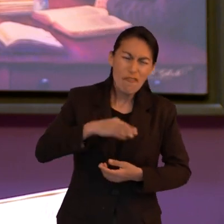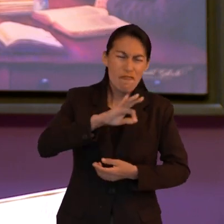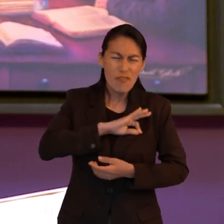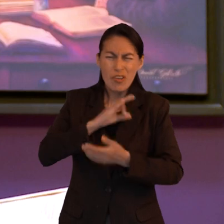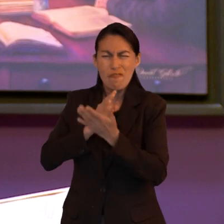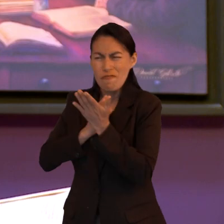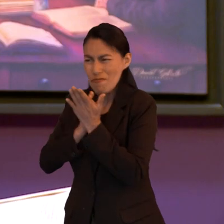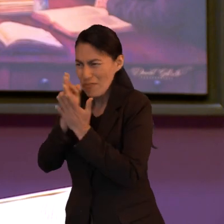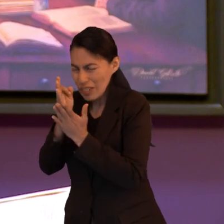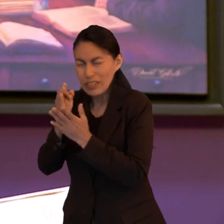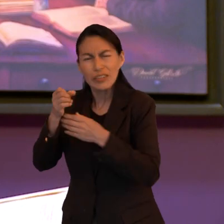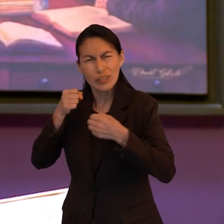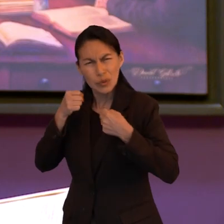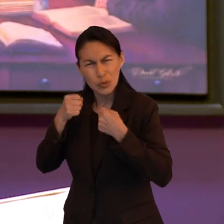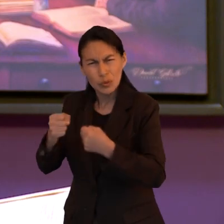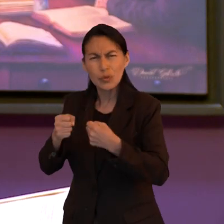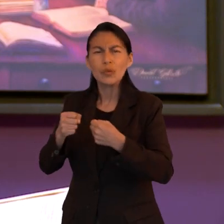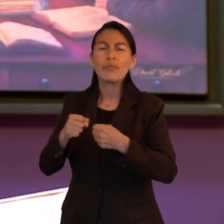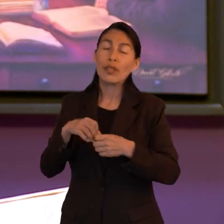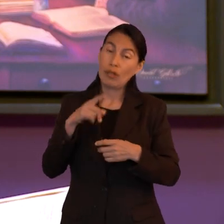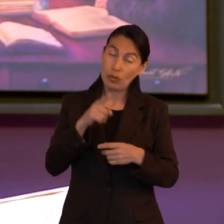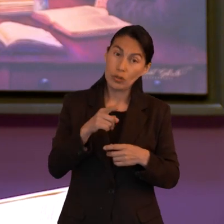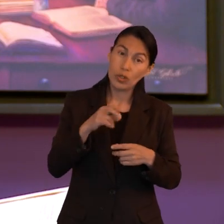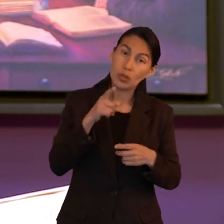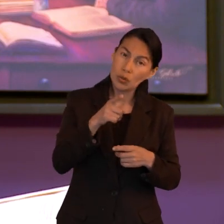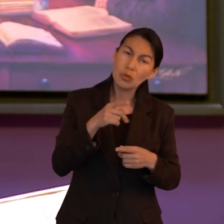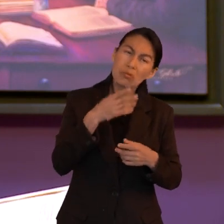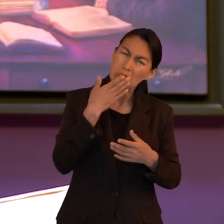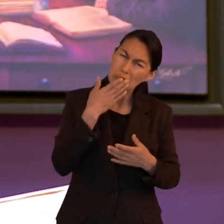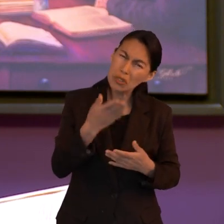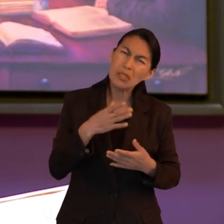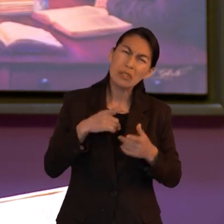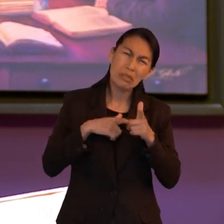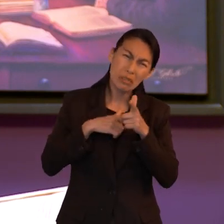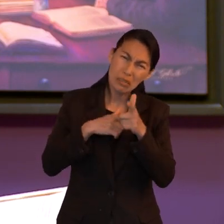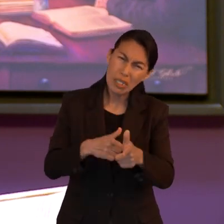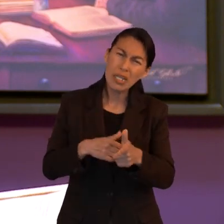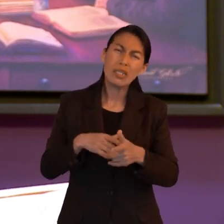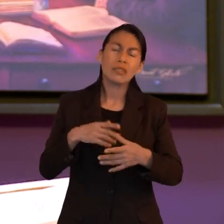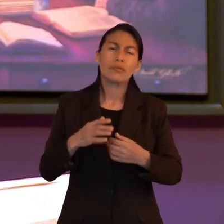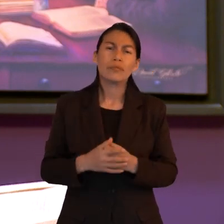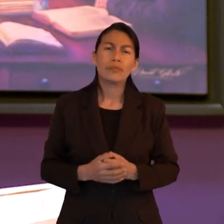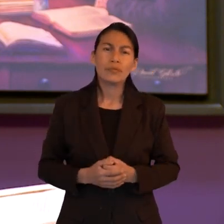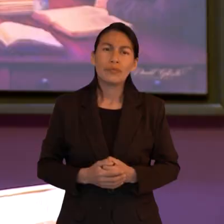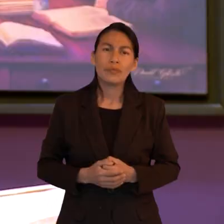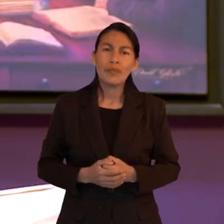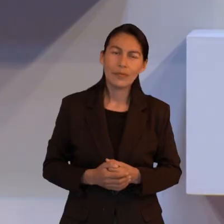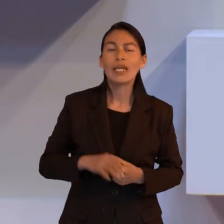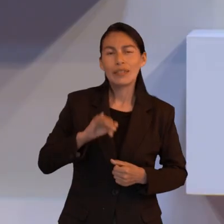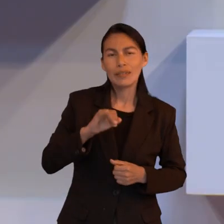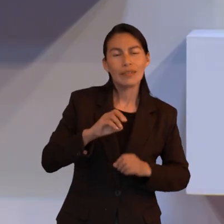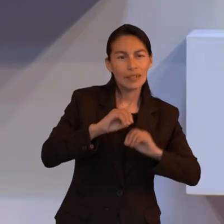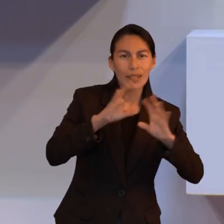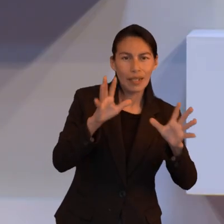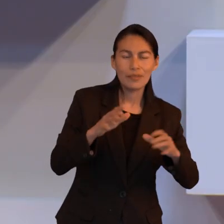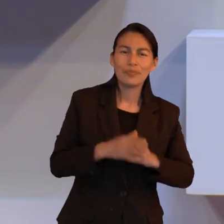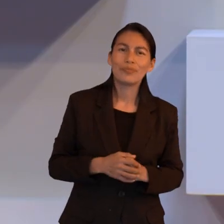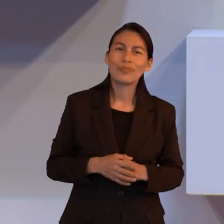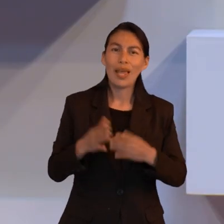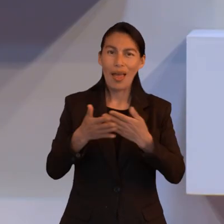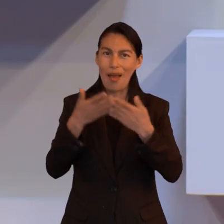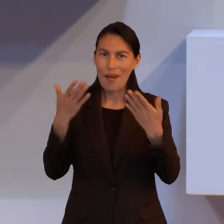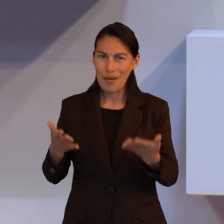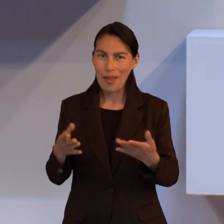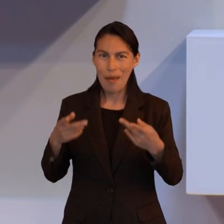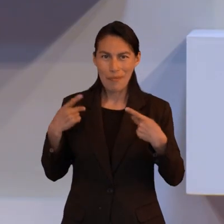nego el nombre de Dios sigo adelante sigo creyendo en él yo creo que eso es lo que nos falta en las situaciones y